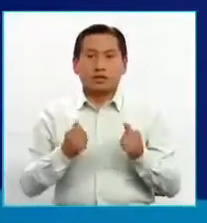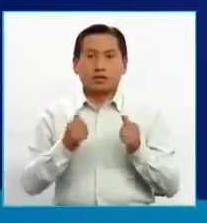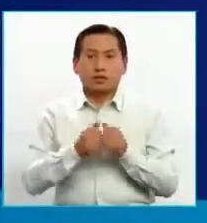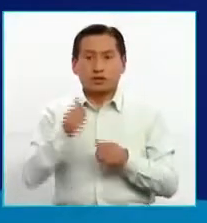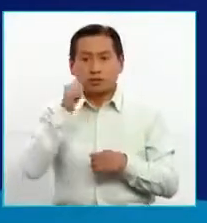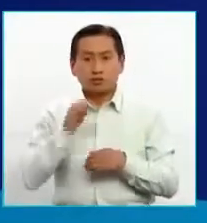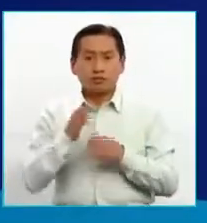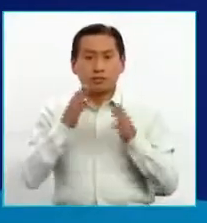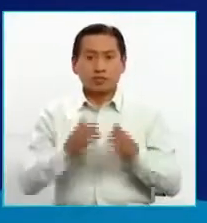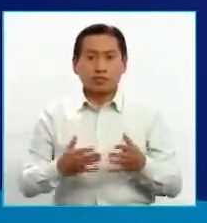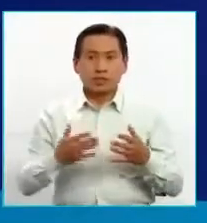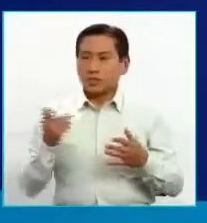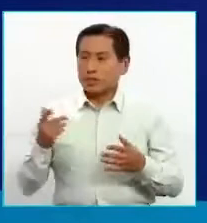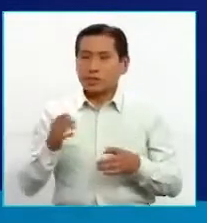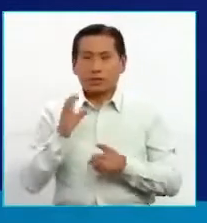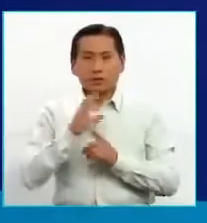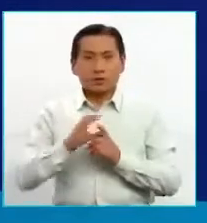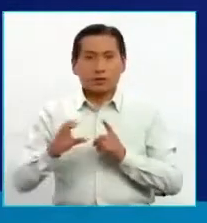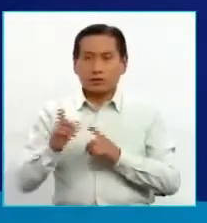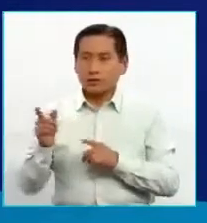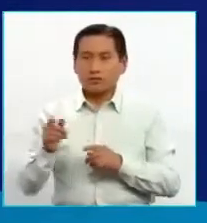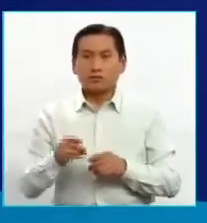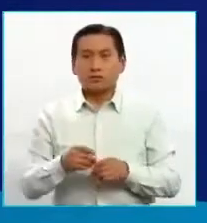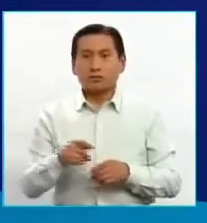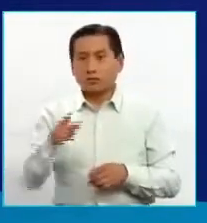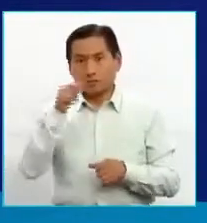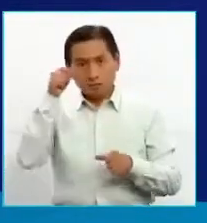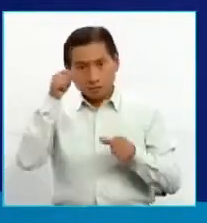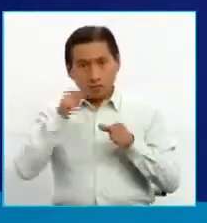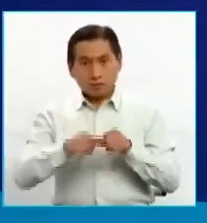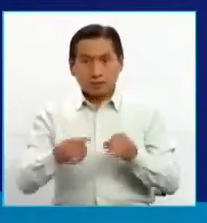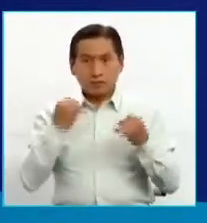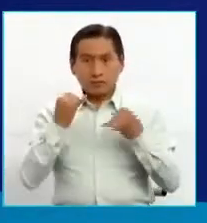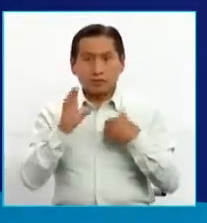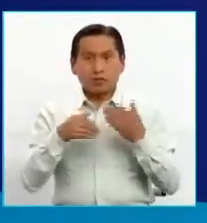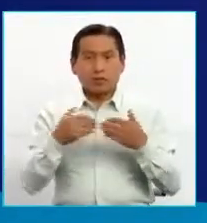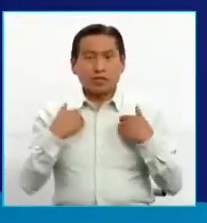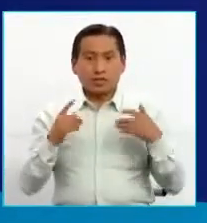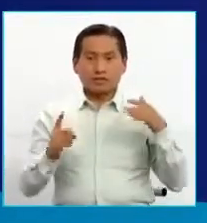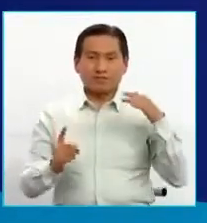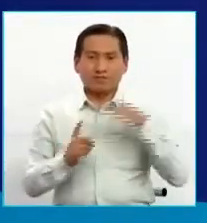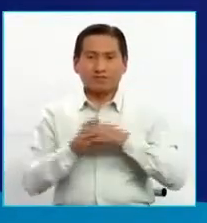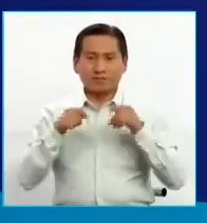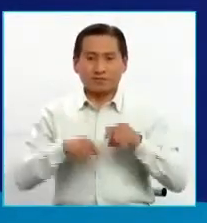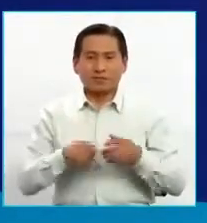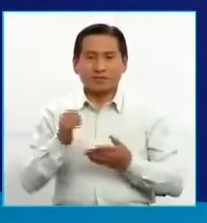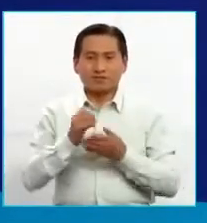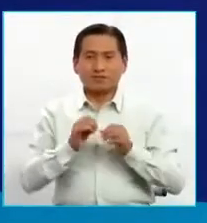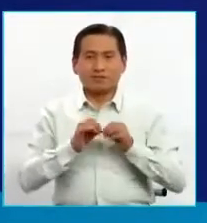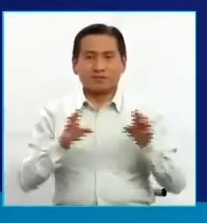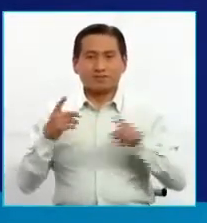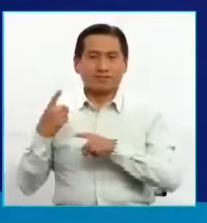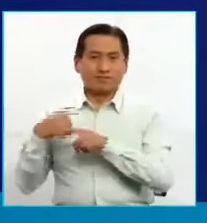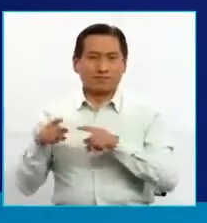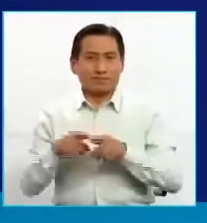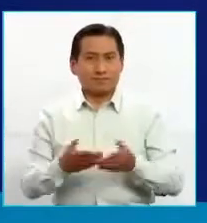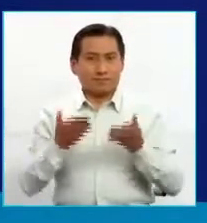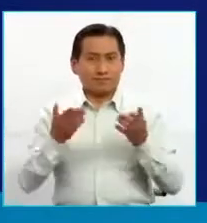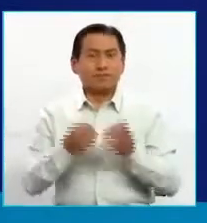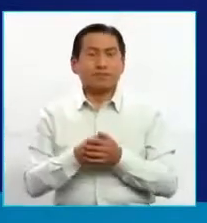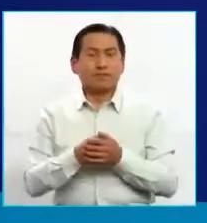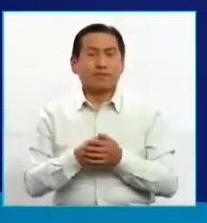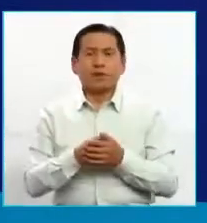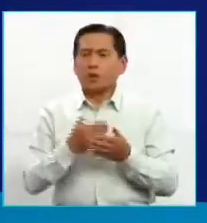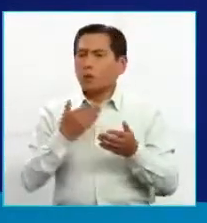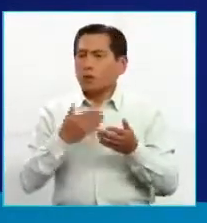la ministra Sabina Orellana. Les recordamos que nuevamente puede revisar toda la información que se dio a conocer acá a través de nuestras plataformas digitales y que